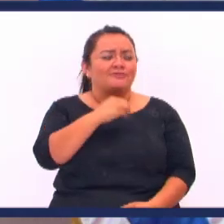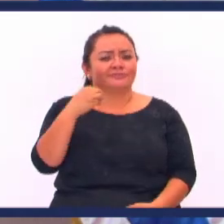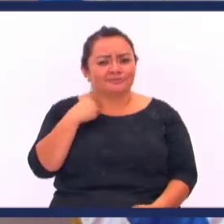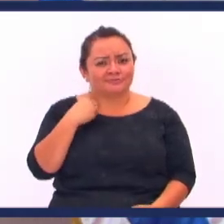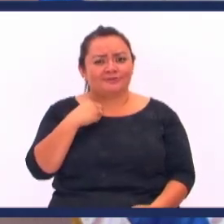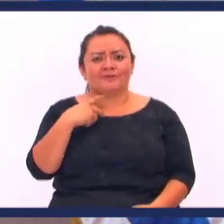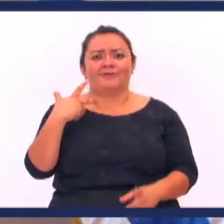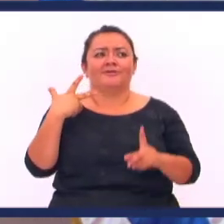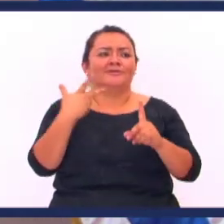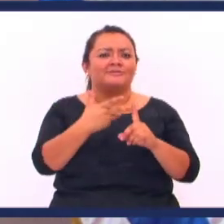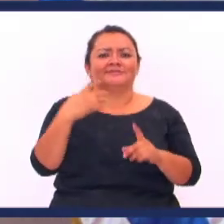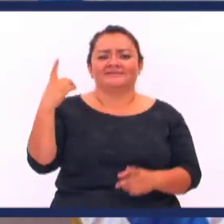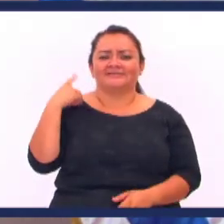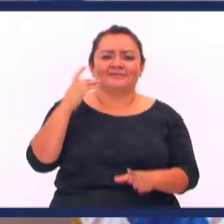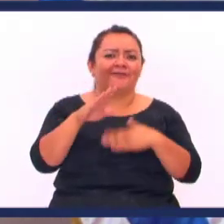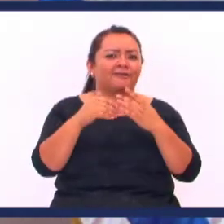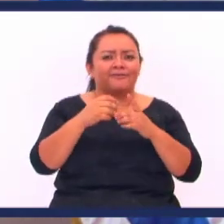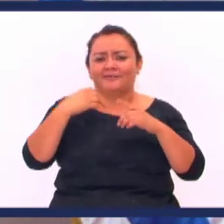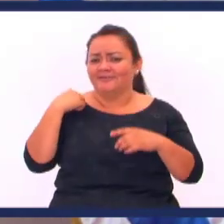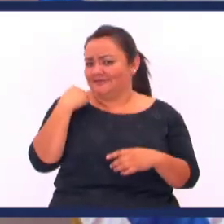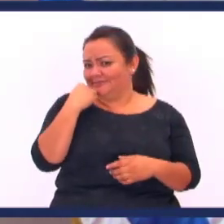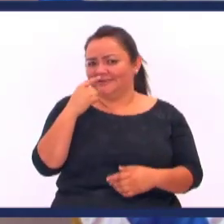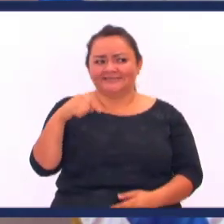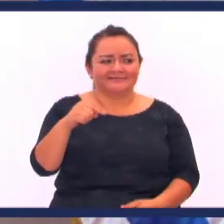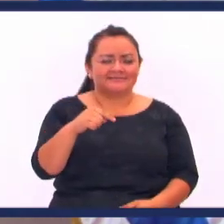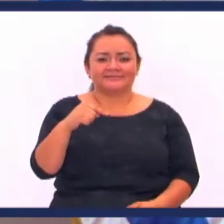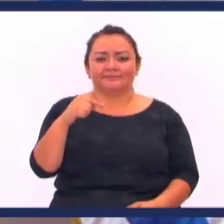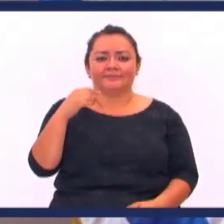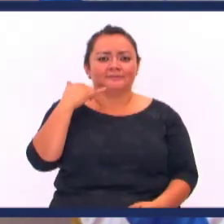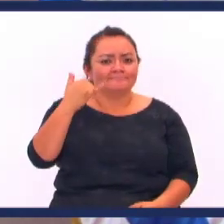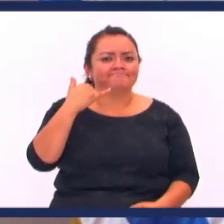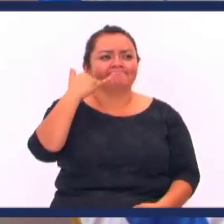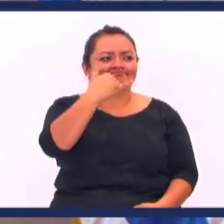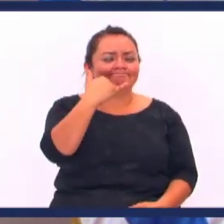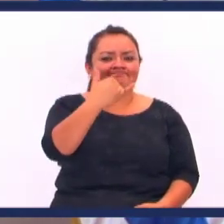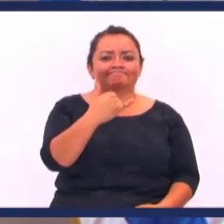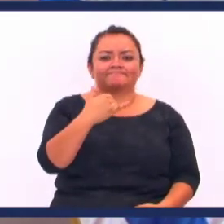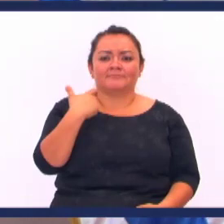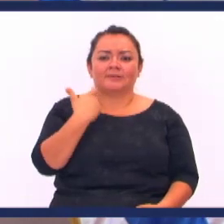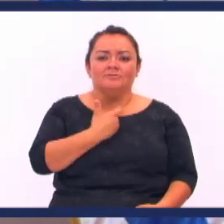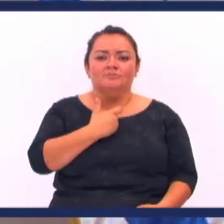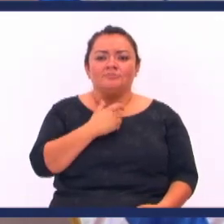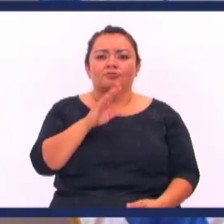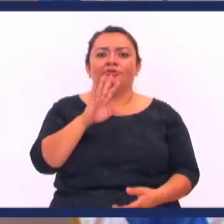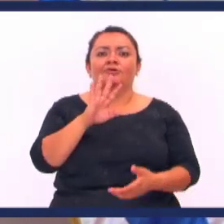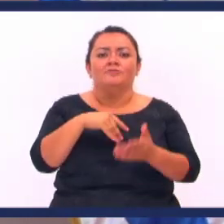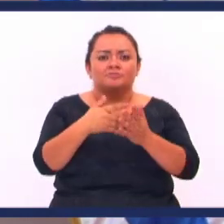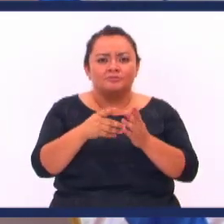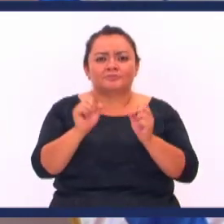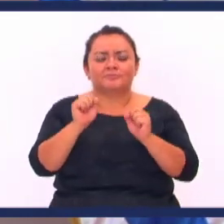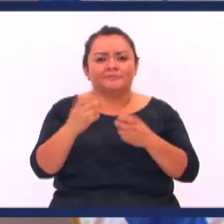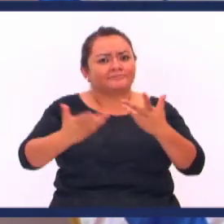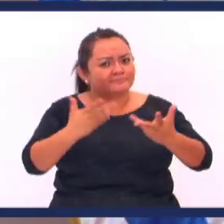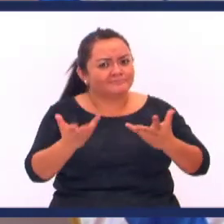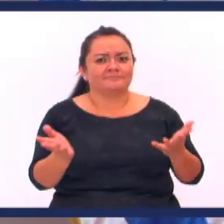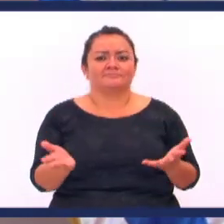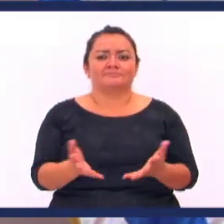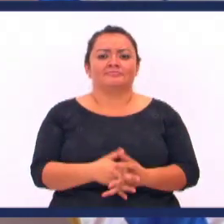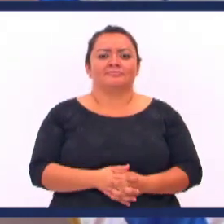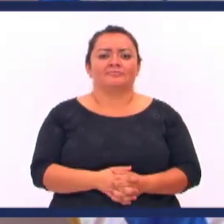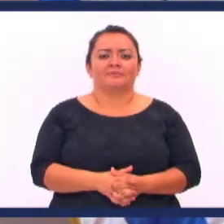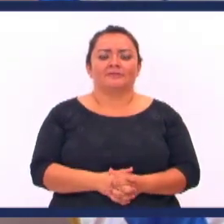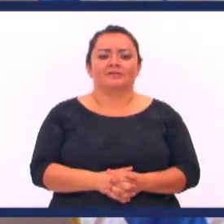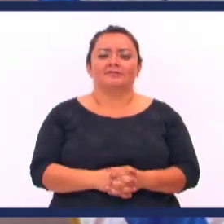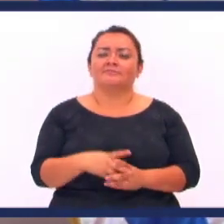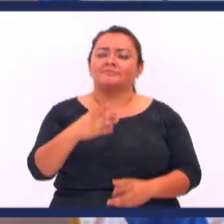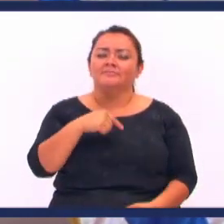médicos Nuestros directivos Acomodadores Hermanos de seguridad Que están llamando Para que hagamos Turnos Para que puedan Venir a servir Un